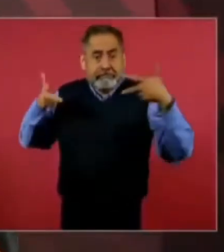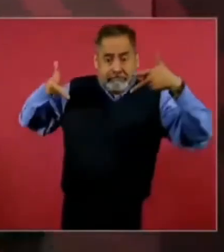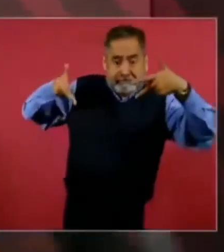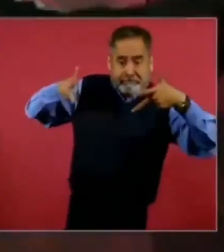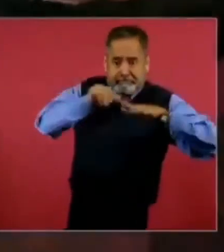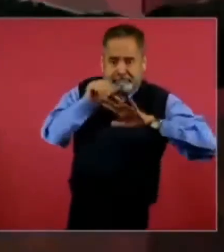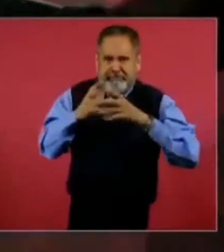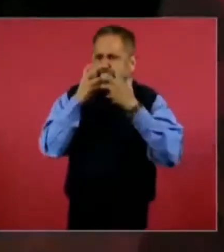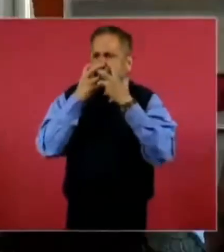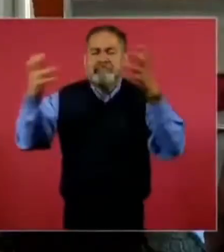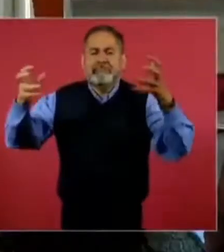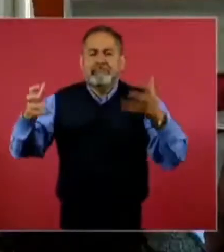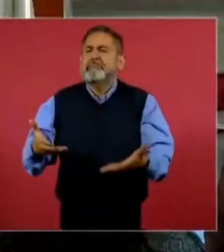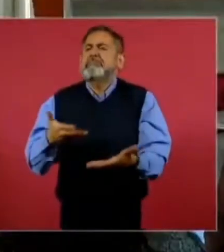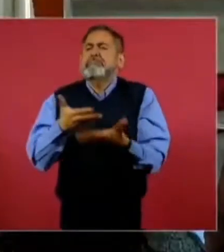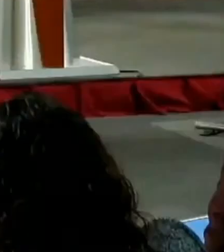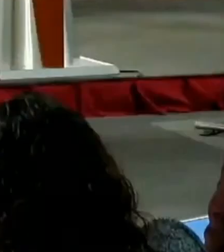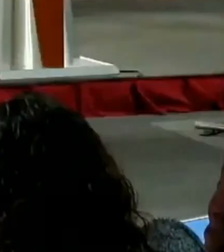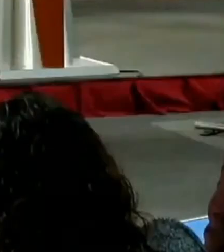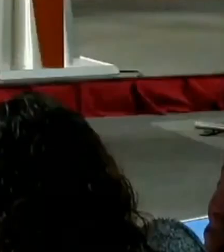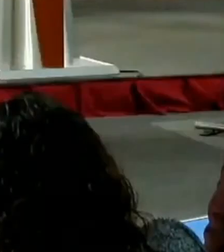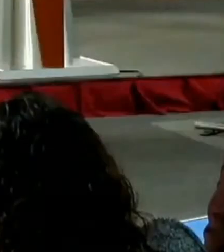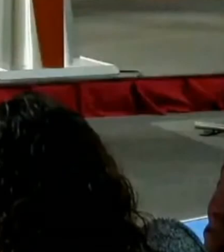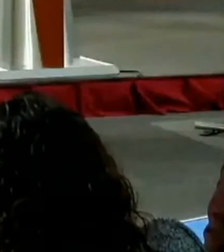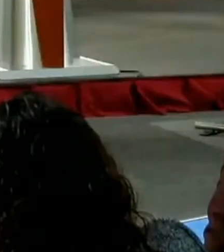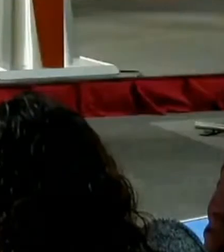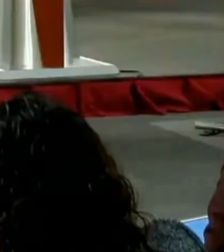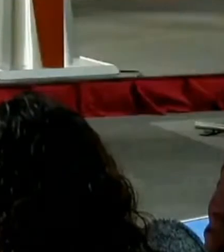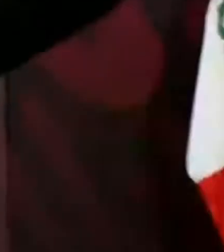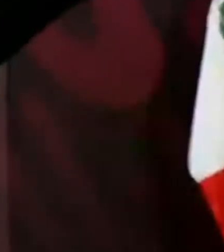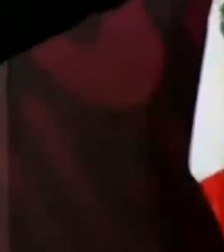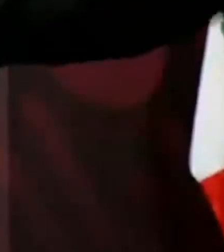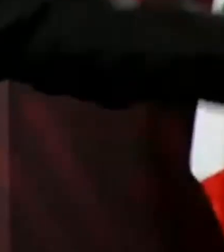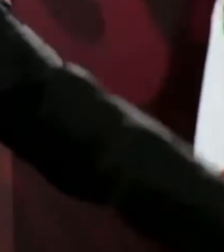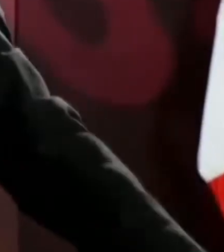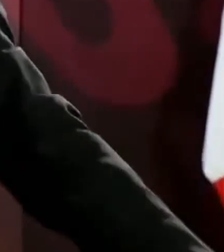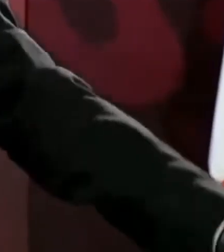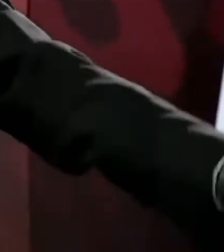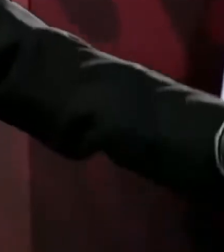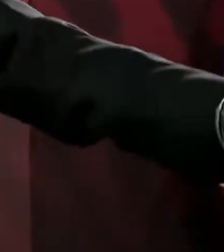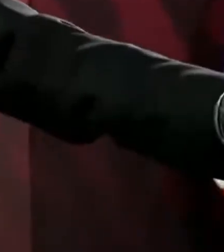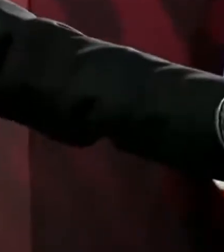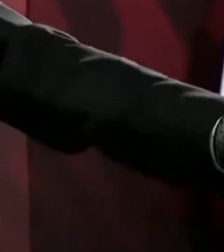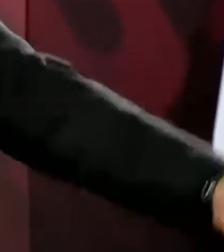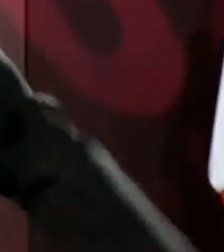Grita, grita, grita. sí puedo hablar del muro.